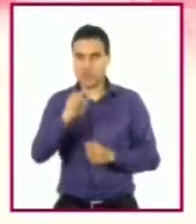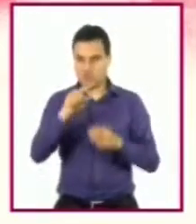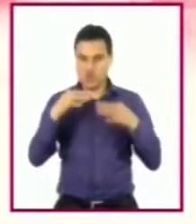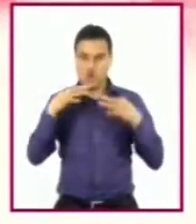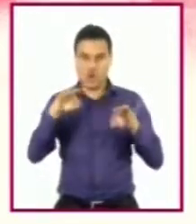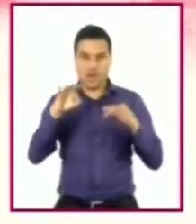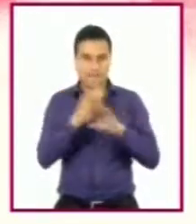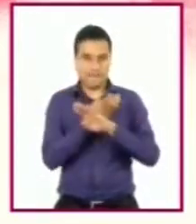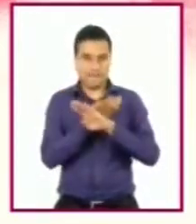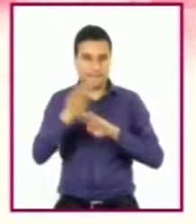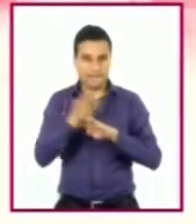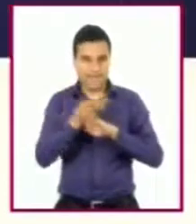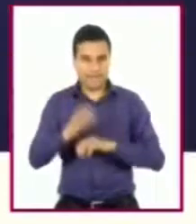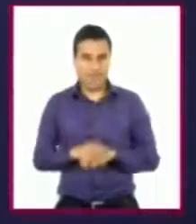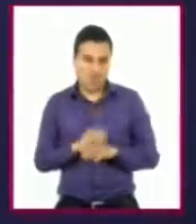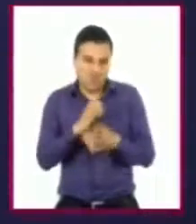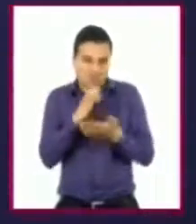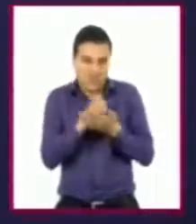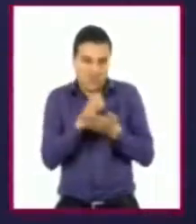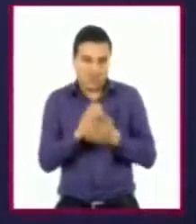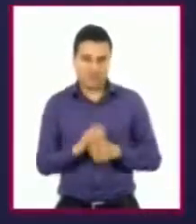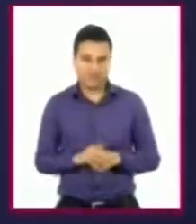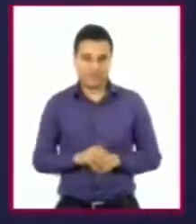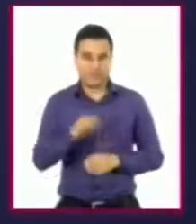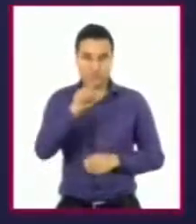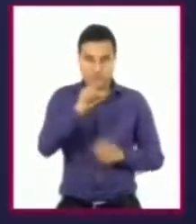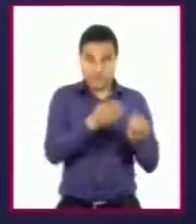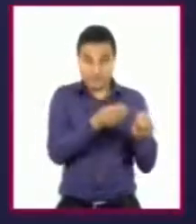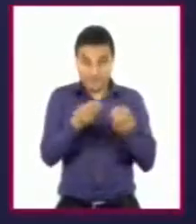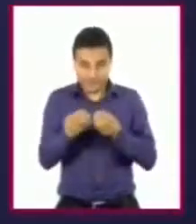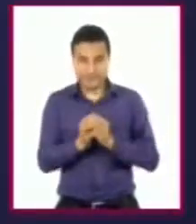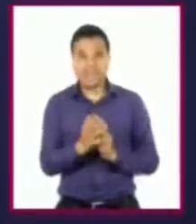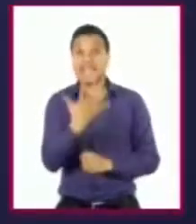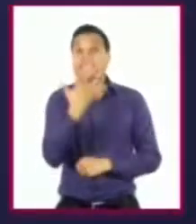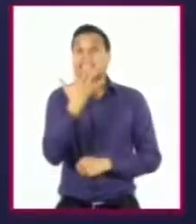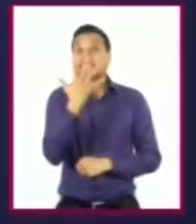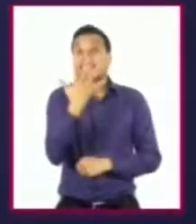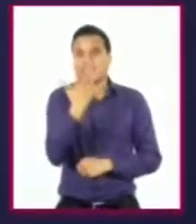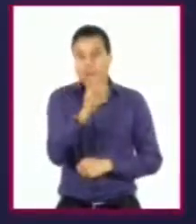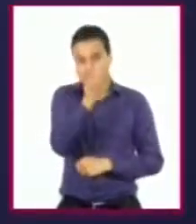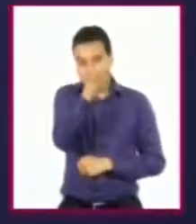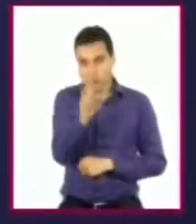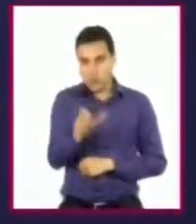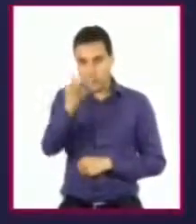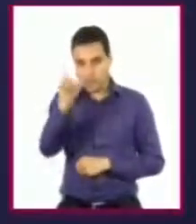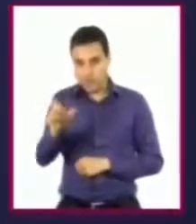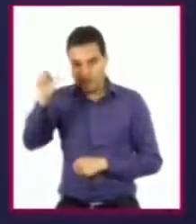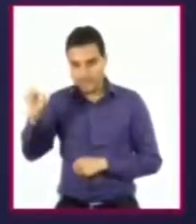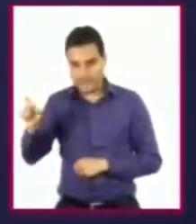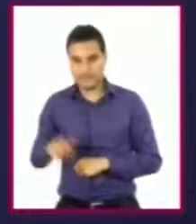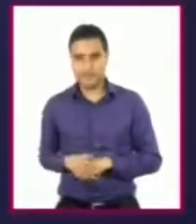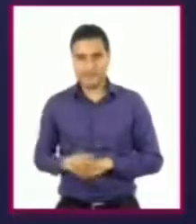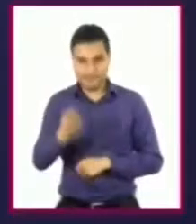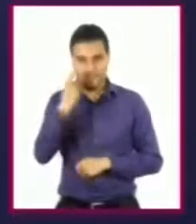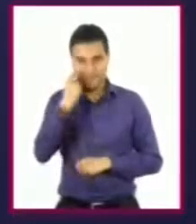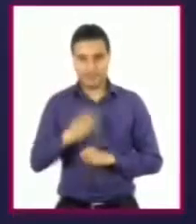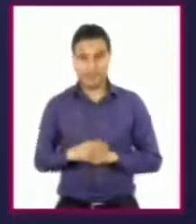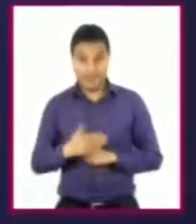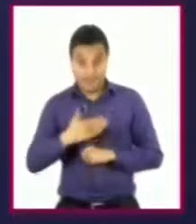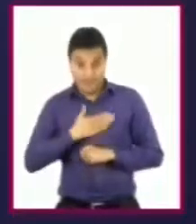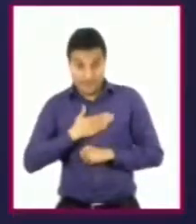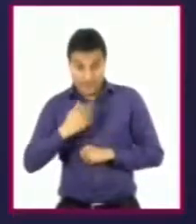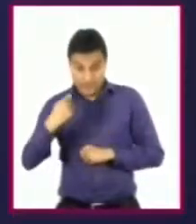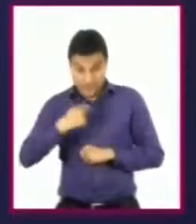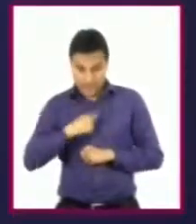o una hoja de su cuaderno y dividirla en cinco columnas. Vamos a analizar nuestra identidad